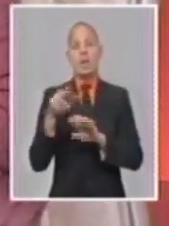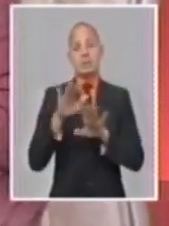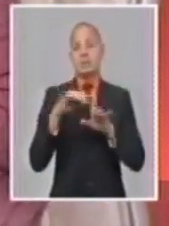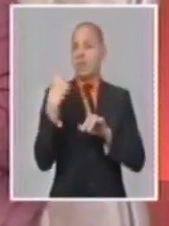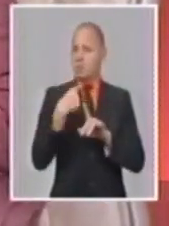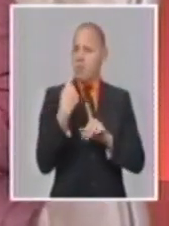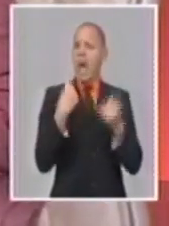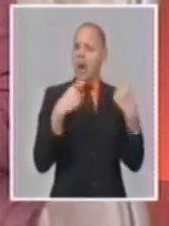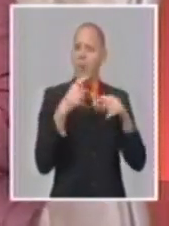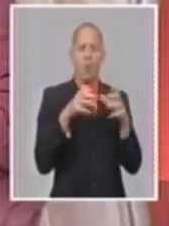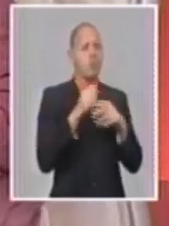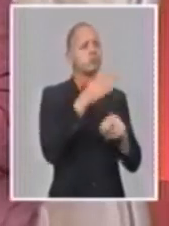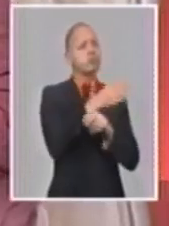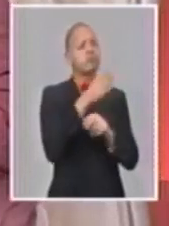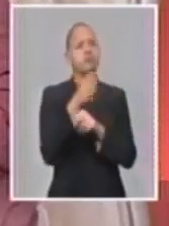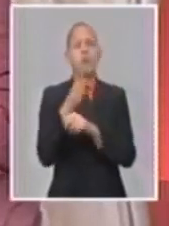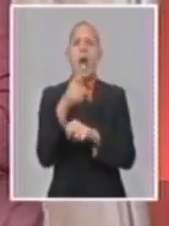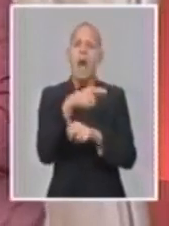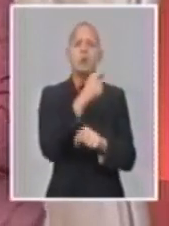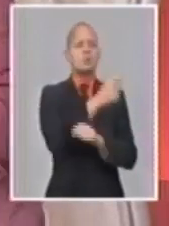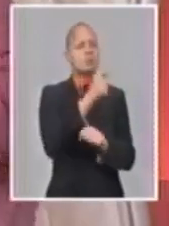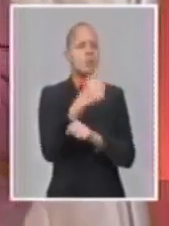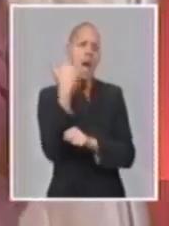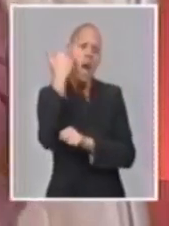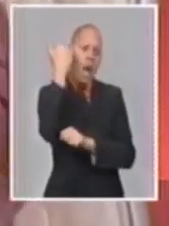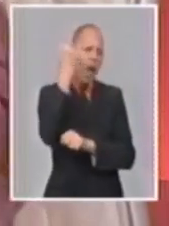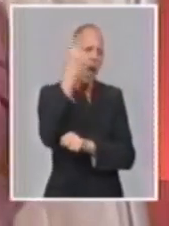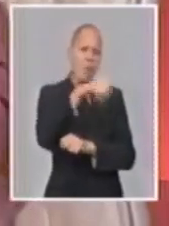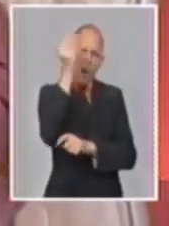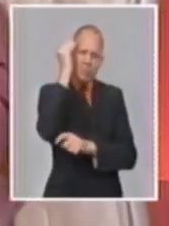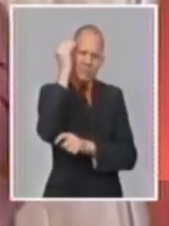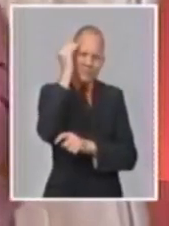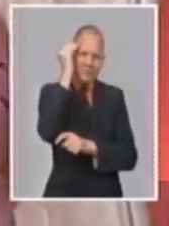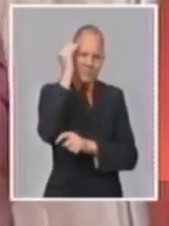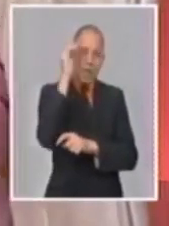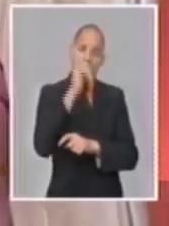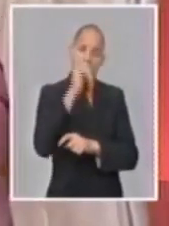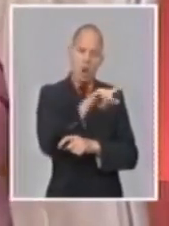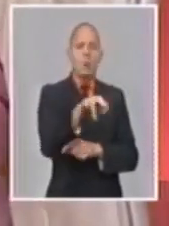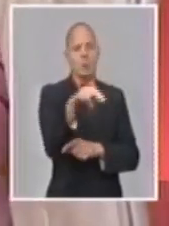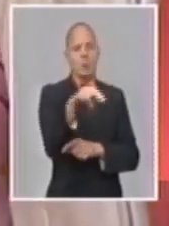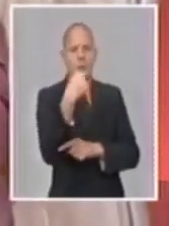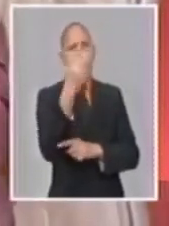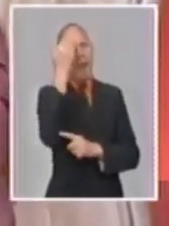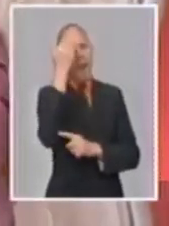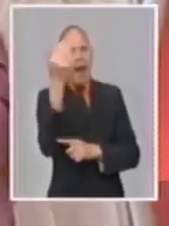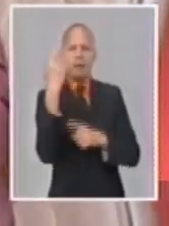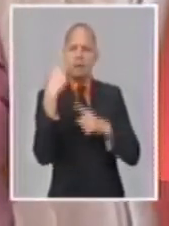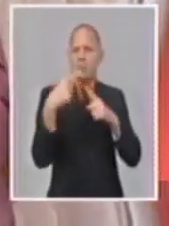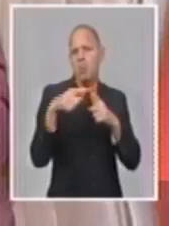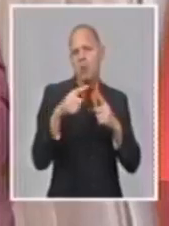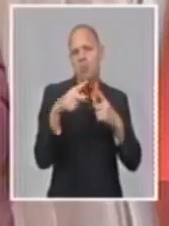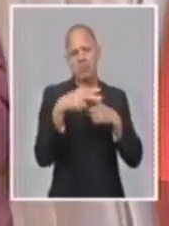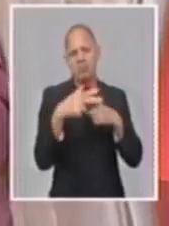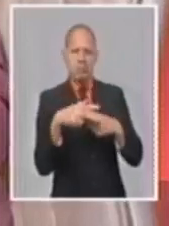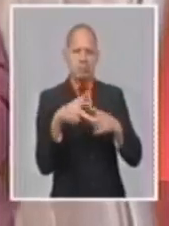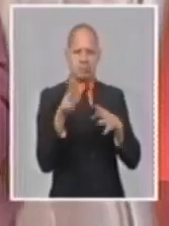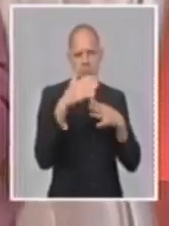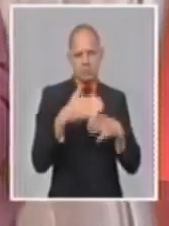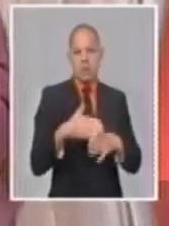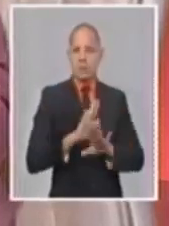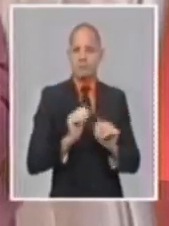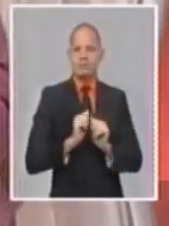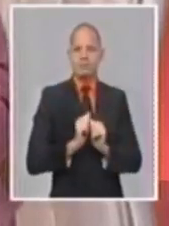que hemos tenido. Y como bien explicado, estamos ante una transformación como parte del